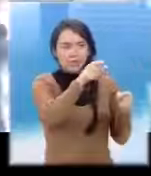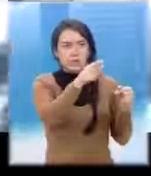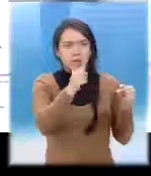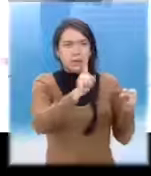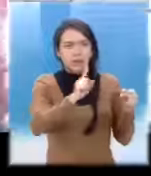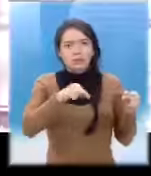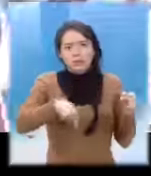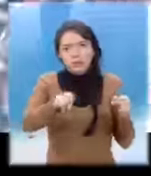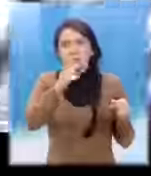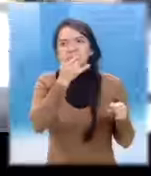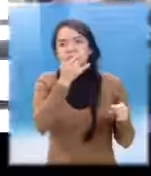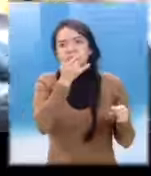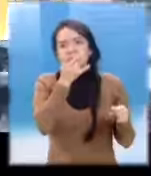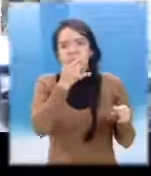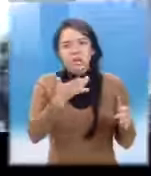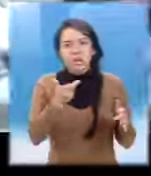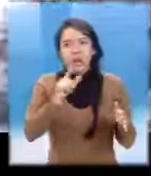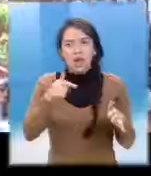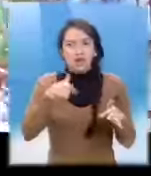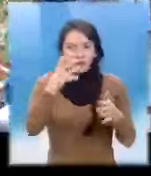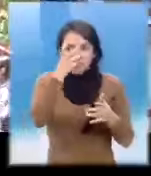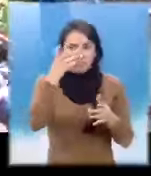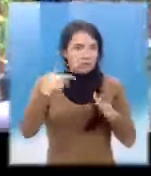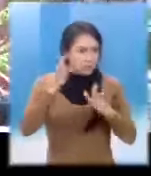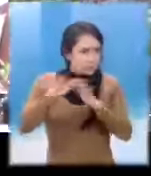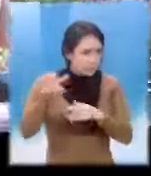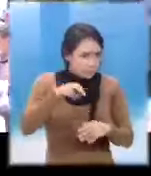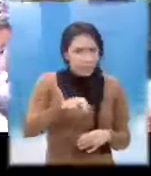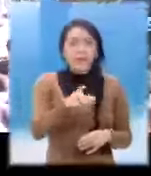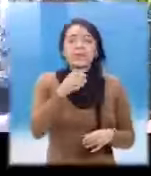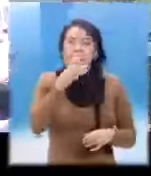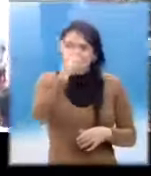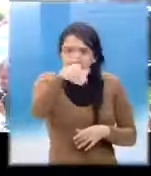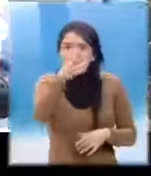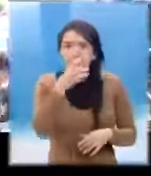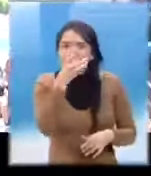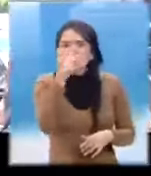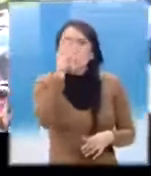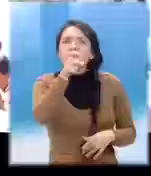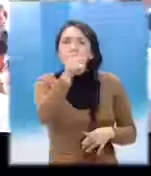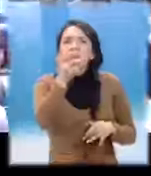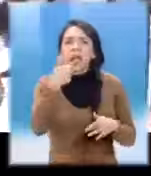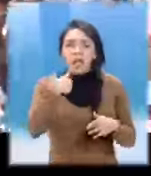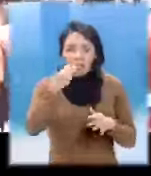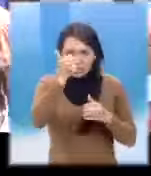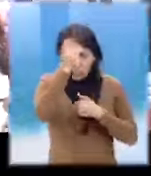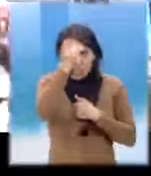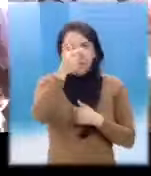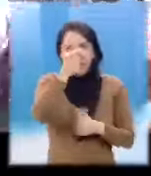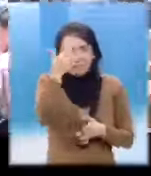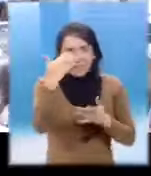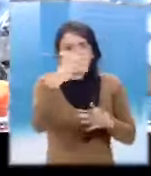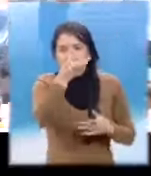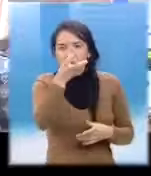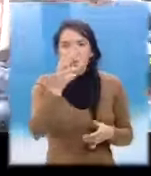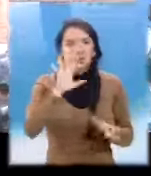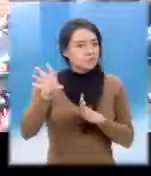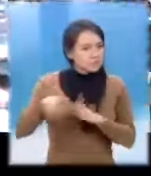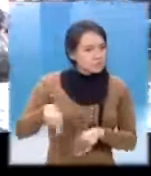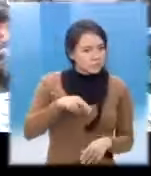ratificar su denuncia Pero huyó de la prensa ¿Director, el motivo? ¿Qué le va a respecto? ¿Directo? ¿Qué